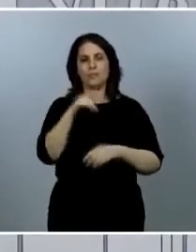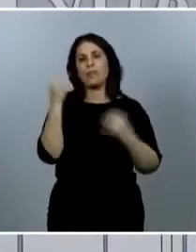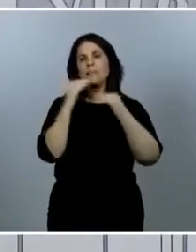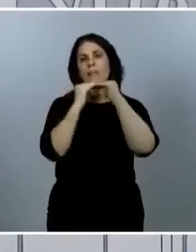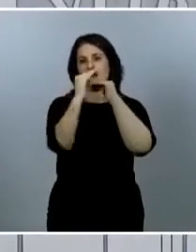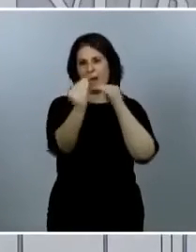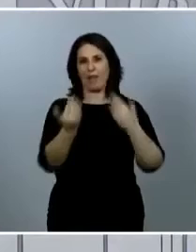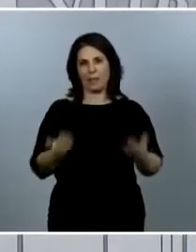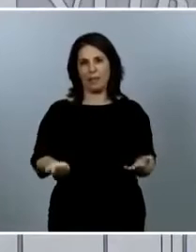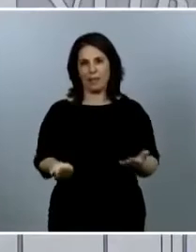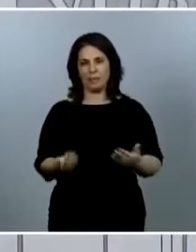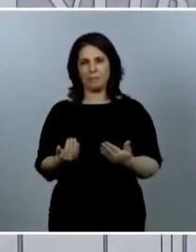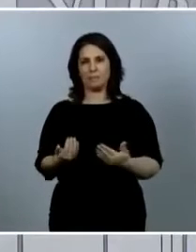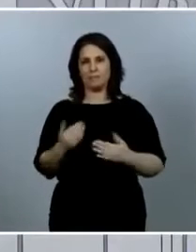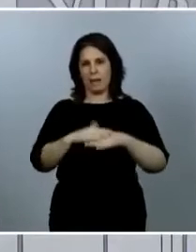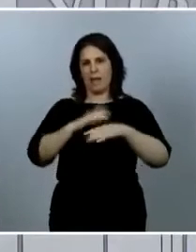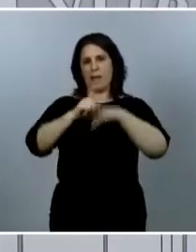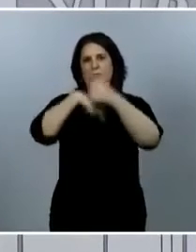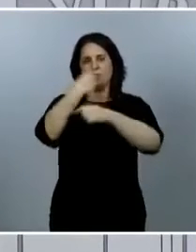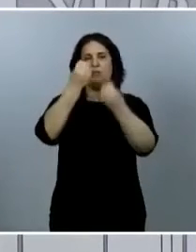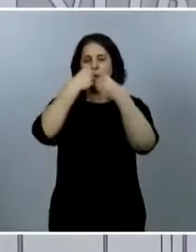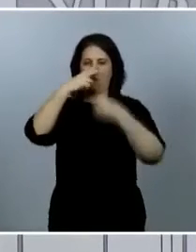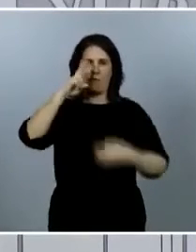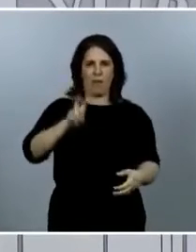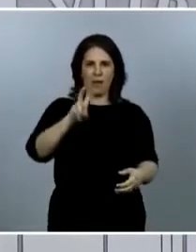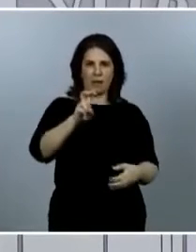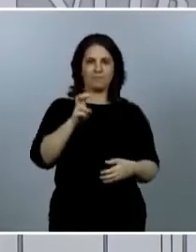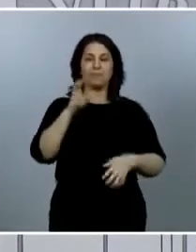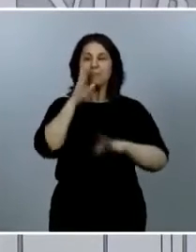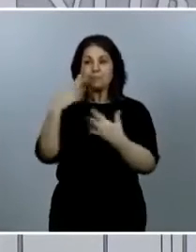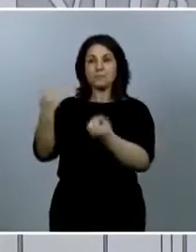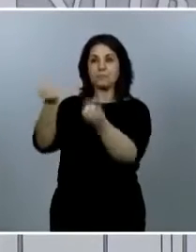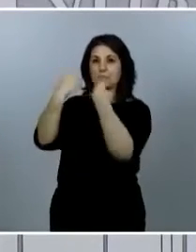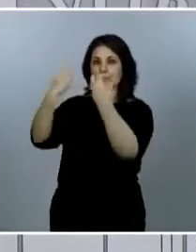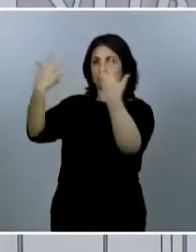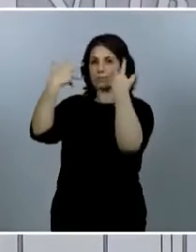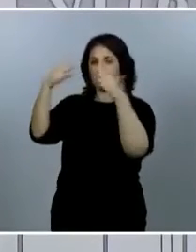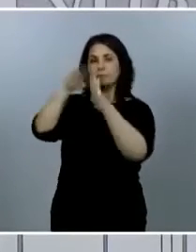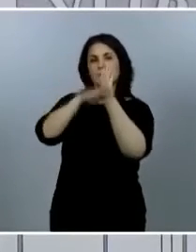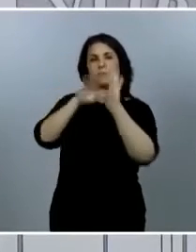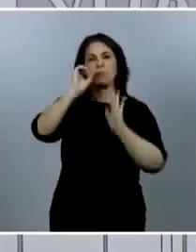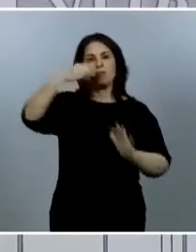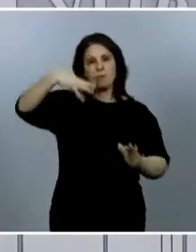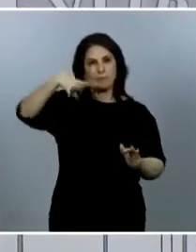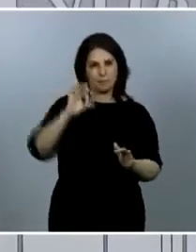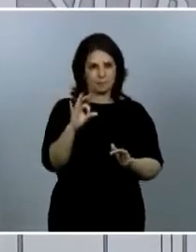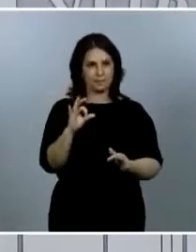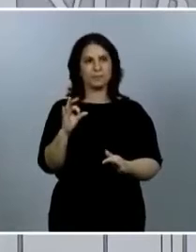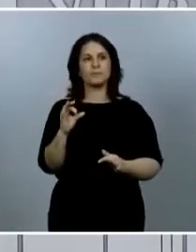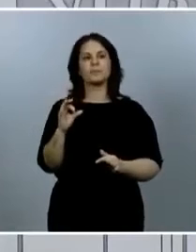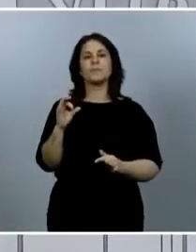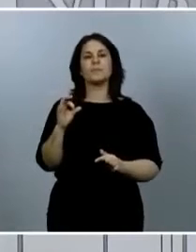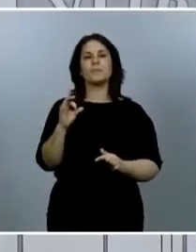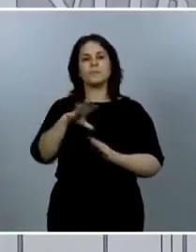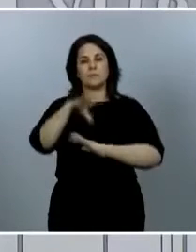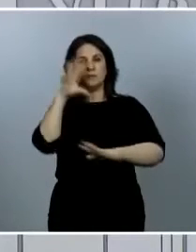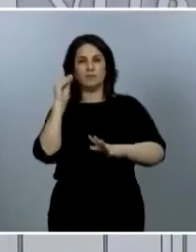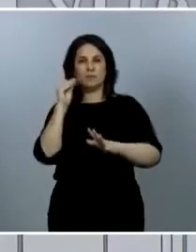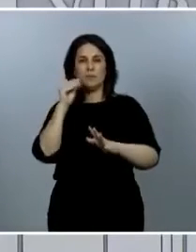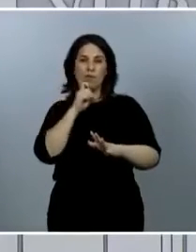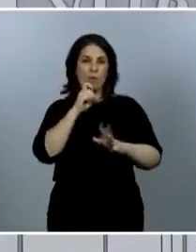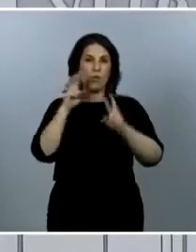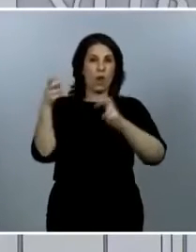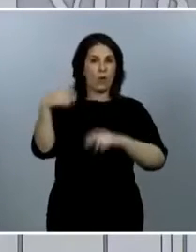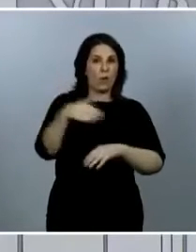Con esta información de la OMS en la que valora nueva interpretación de algunos de los fallecimientos tendremos que ver cómo lo ajustamos